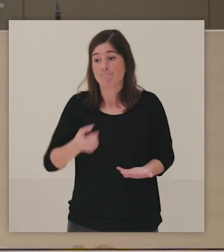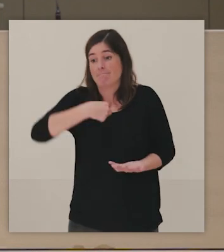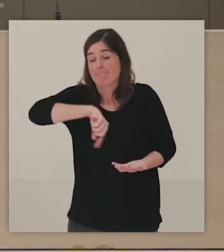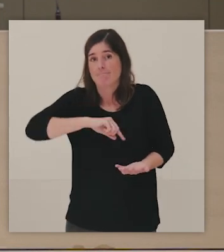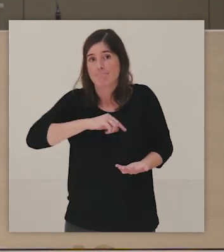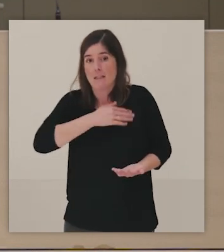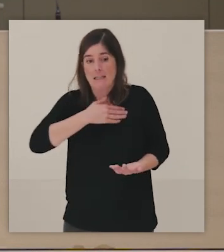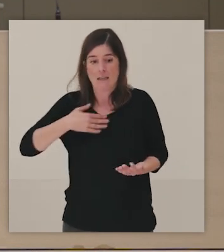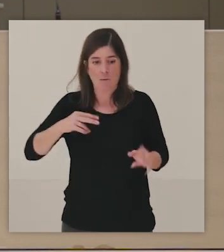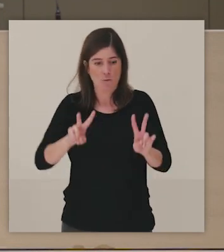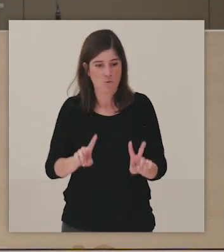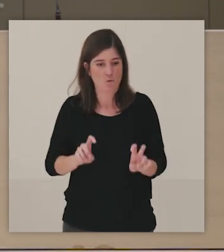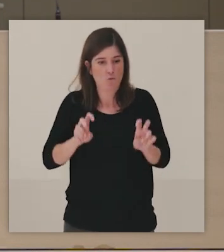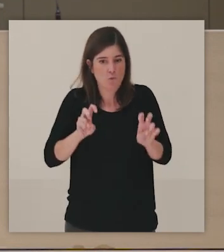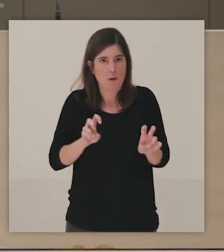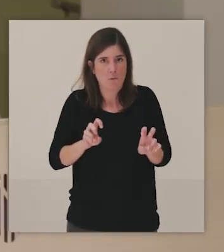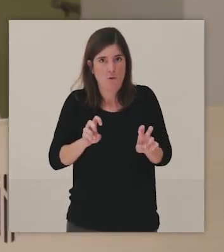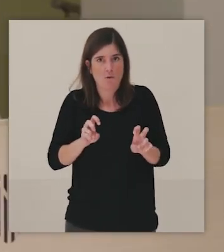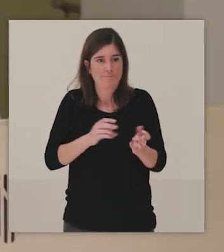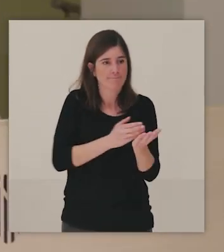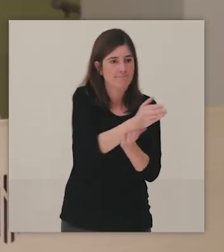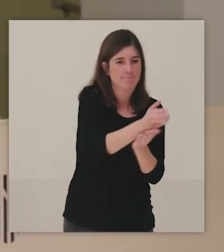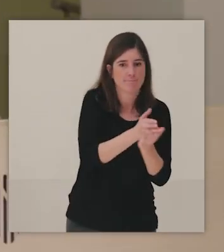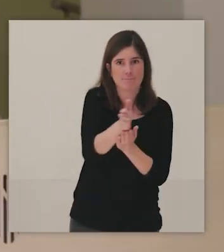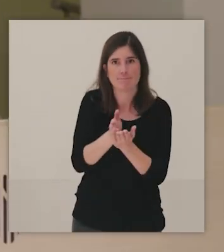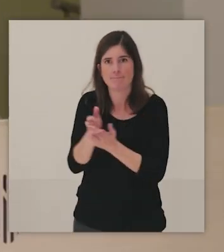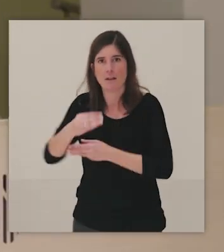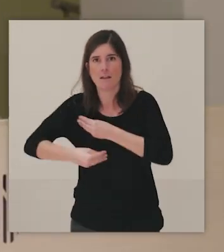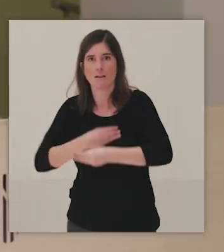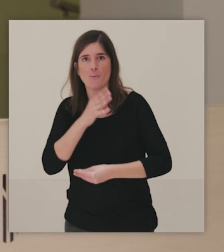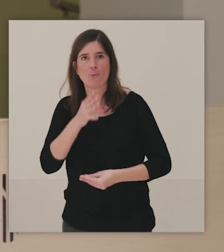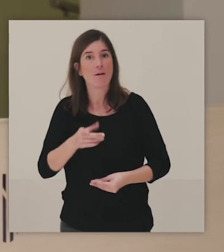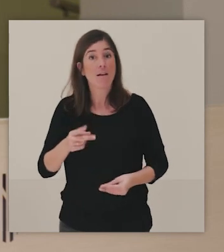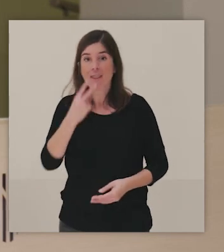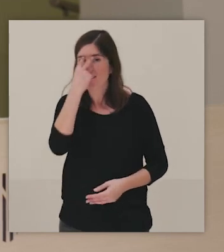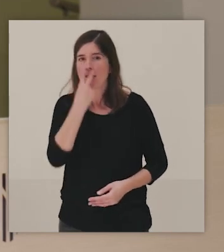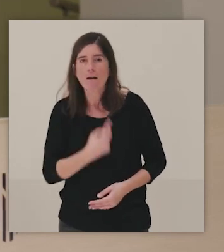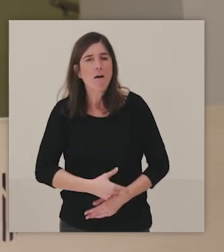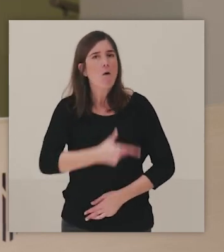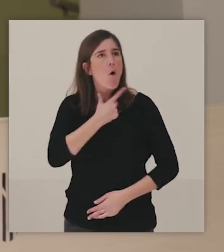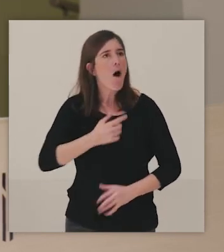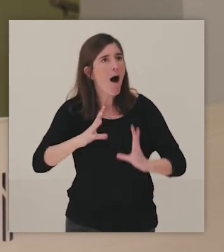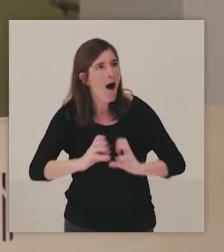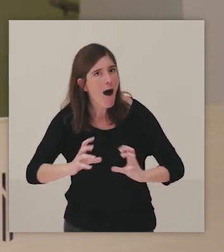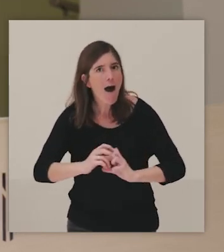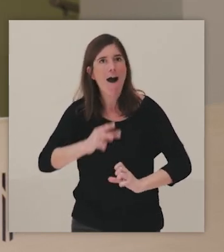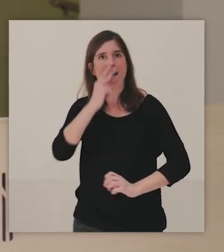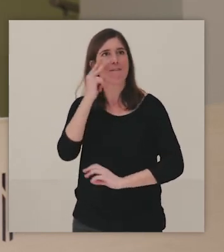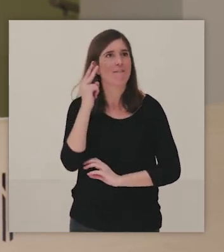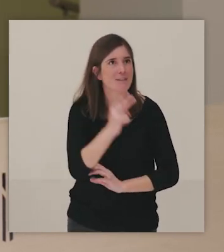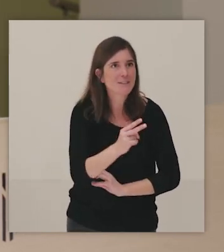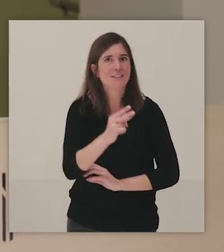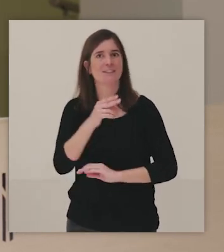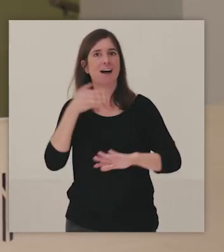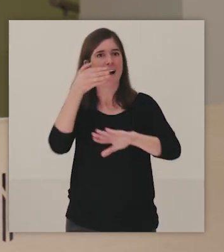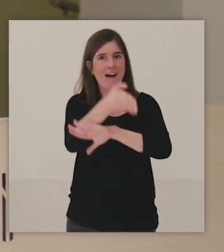nuevos recorridos, porque es un colectivo que es incansable. O sea, quieren venir y venir y venir al